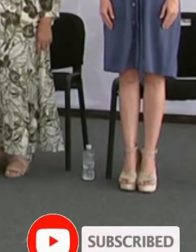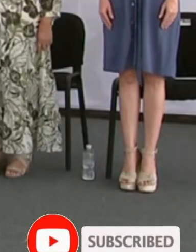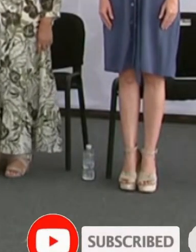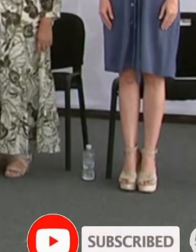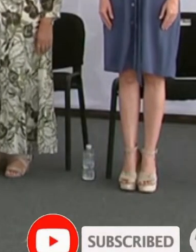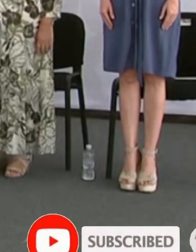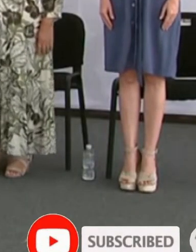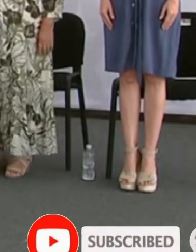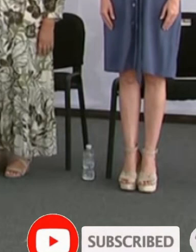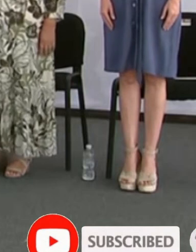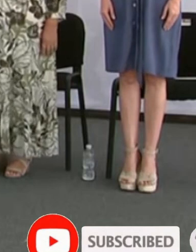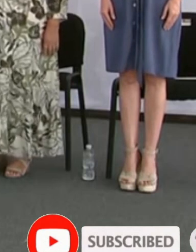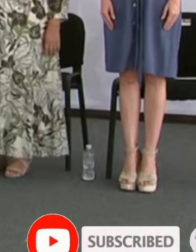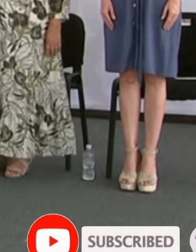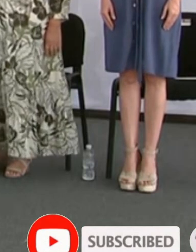¡Vamos!